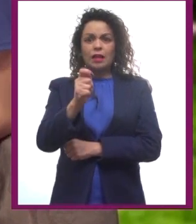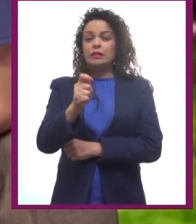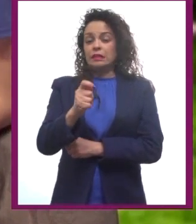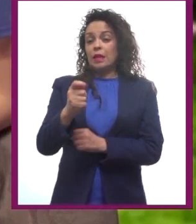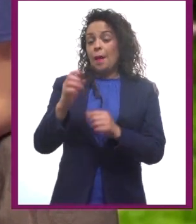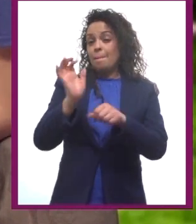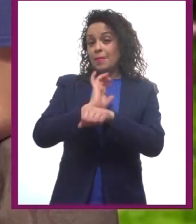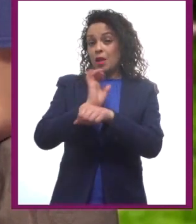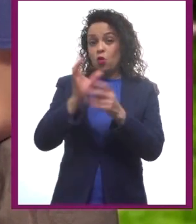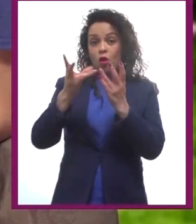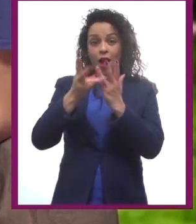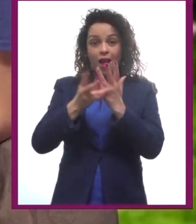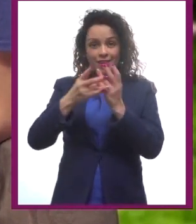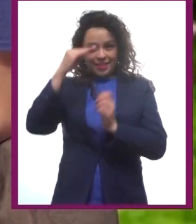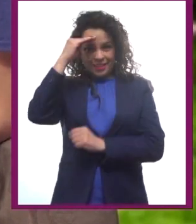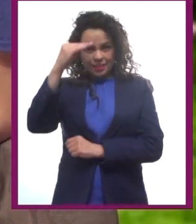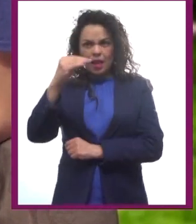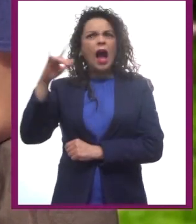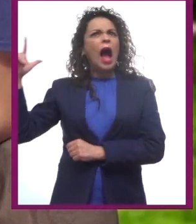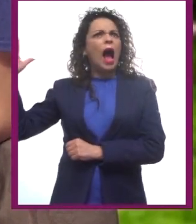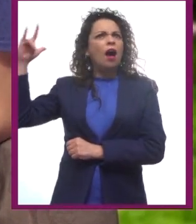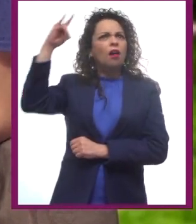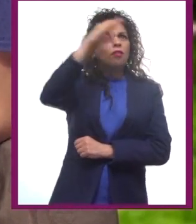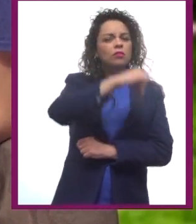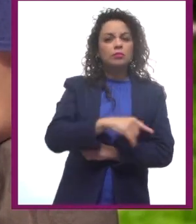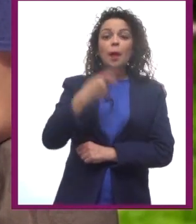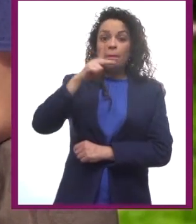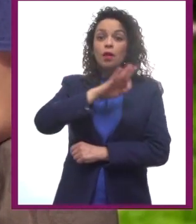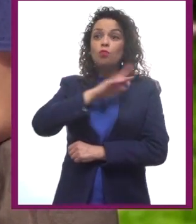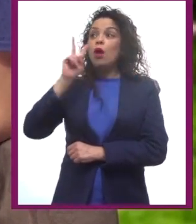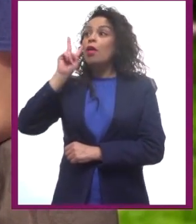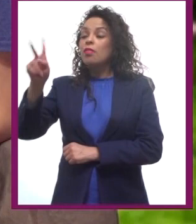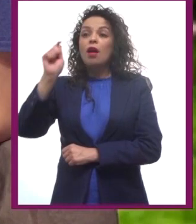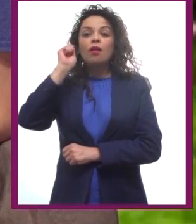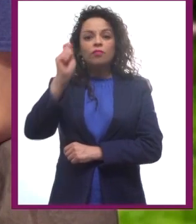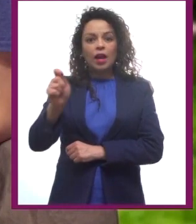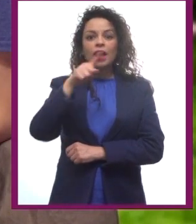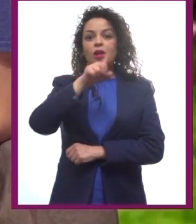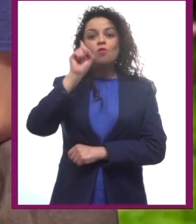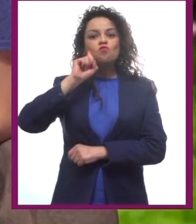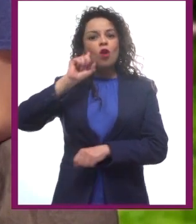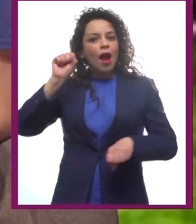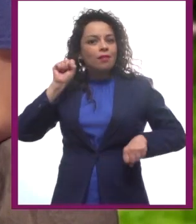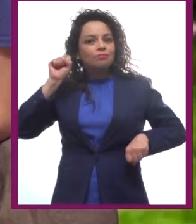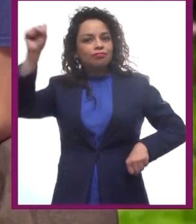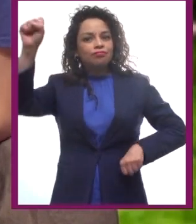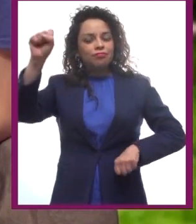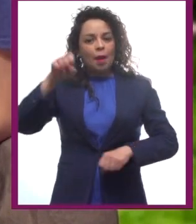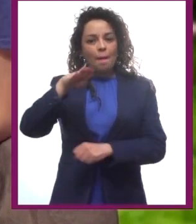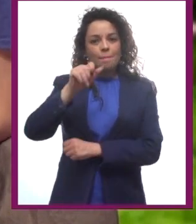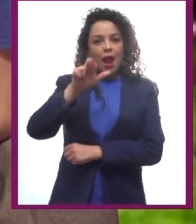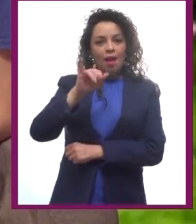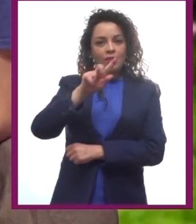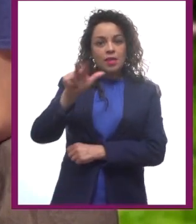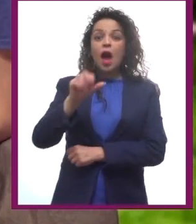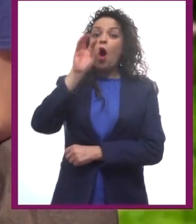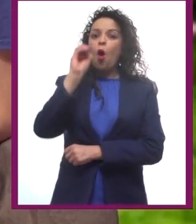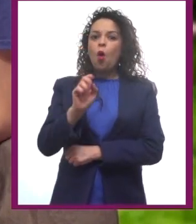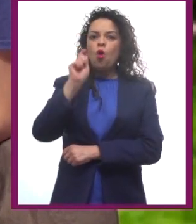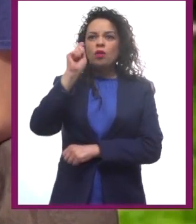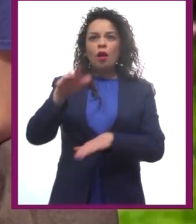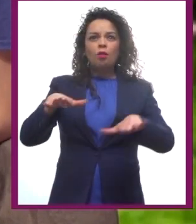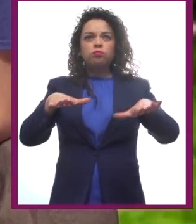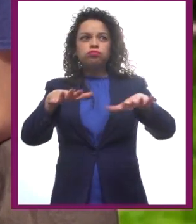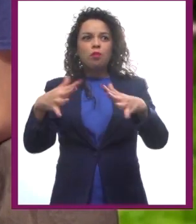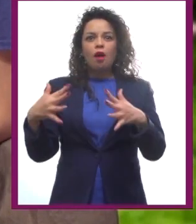Anillos. Pero podemos verlos en la Mujer Maravilla. O podemos ver zombies en Guerra Mundial Z,